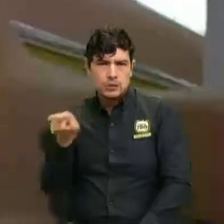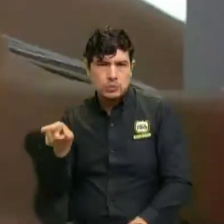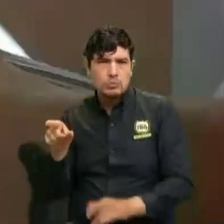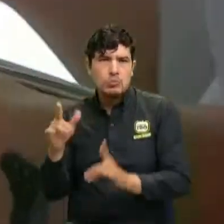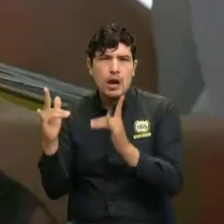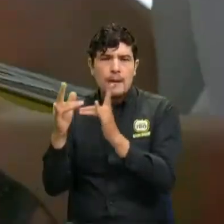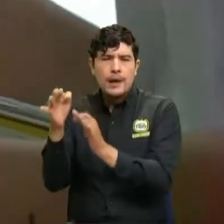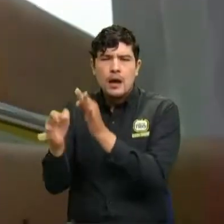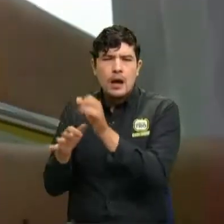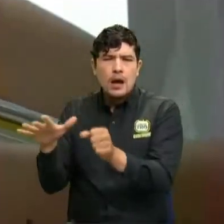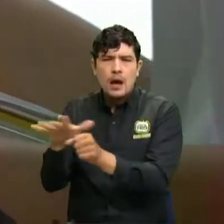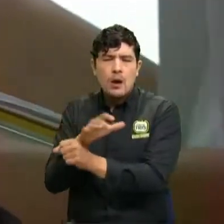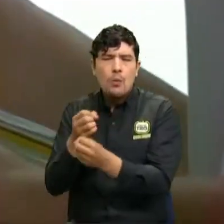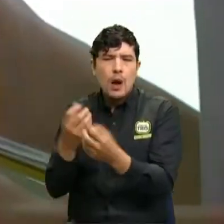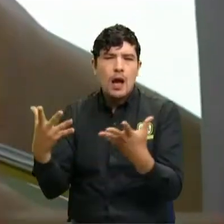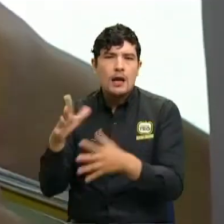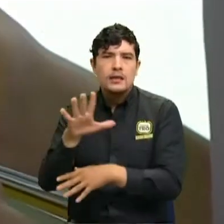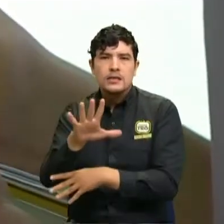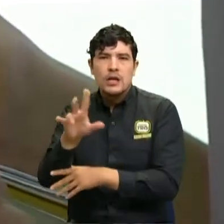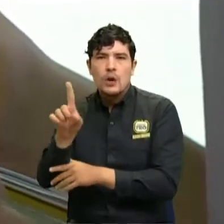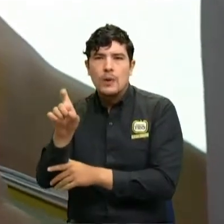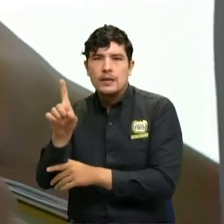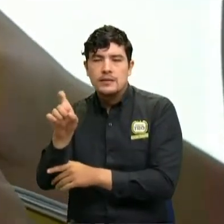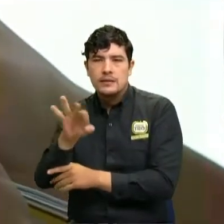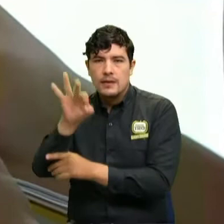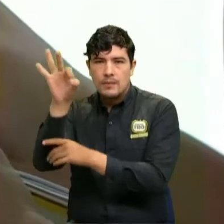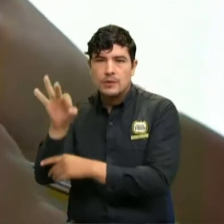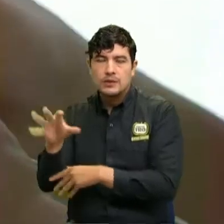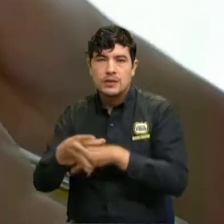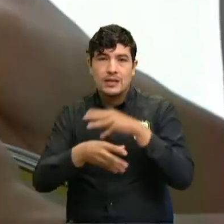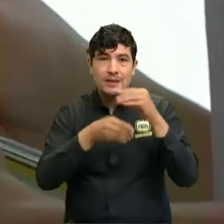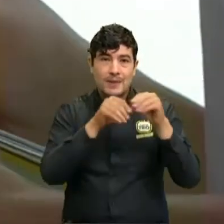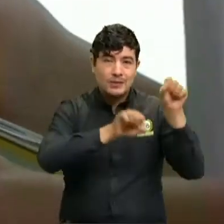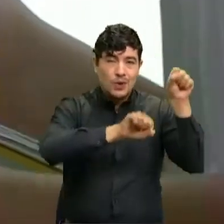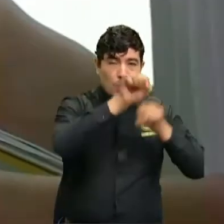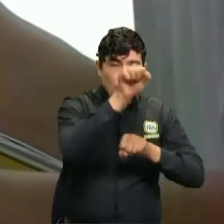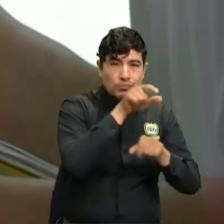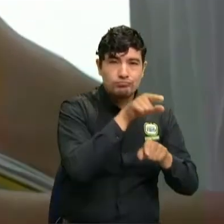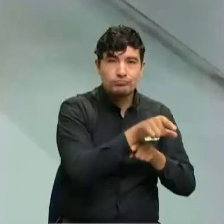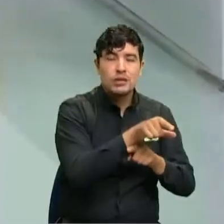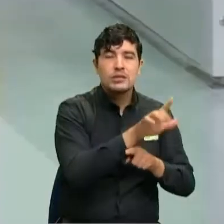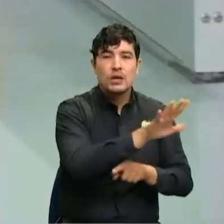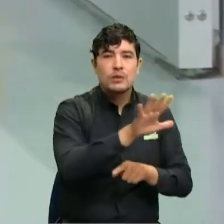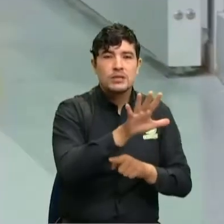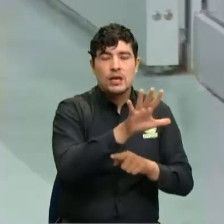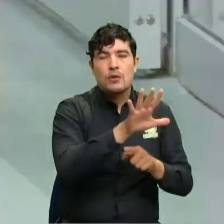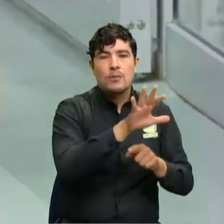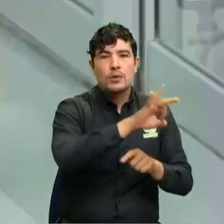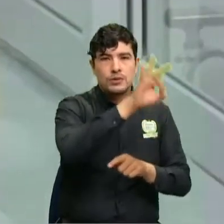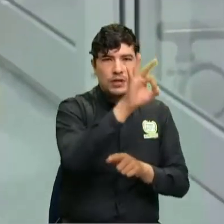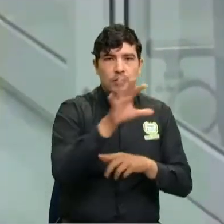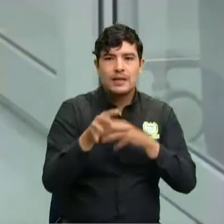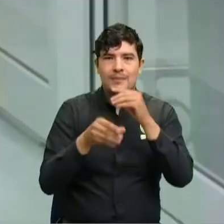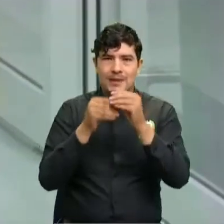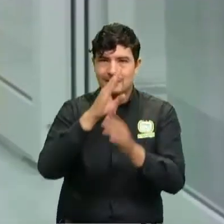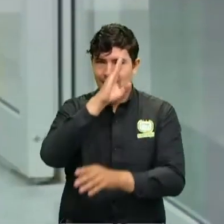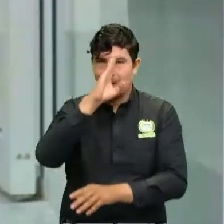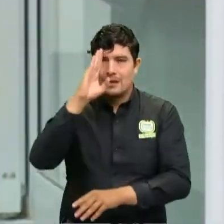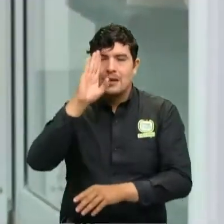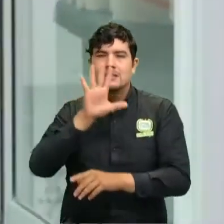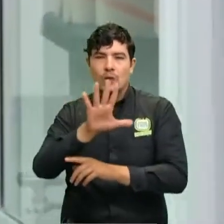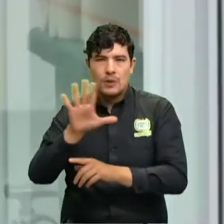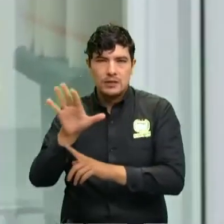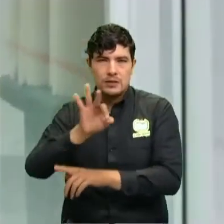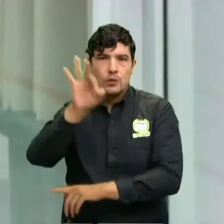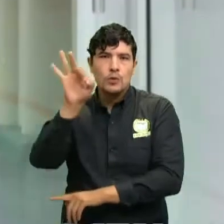53%, Corro, la provincia comunera 55%, y San Gil un 40%. Tenemos aún todavía